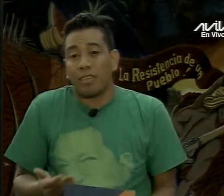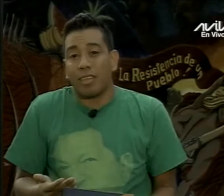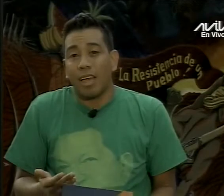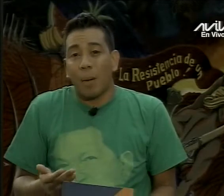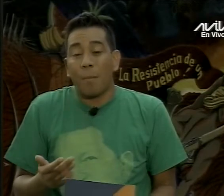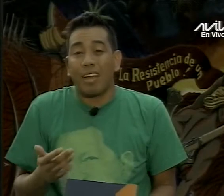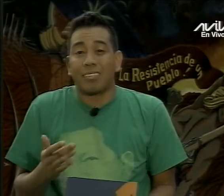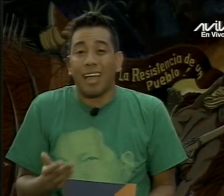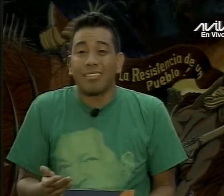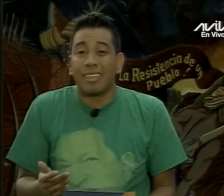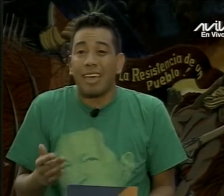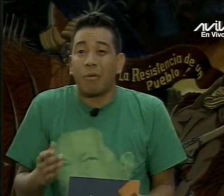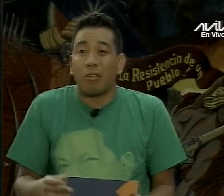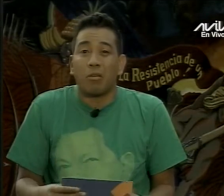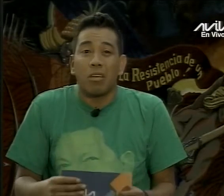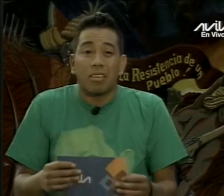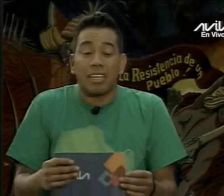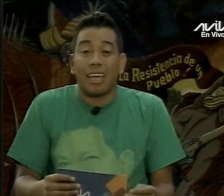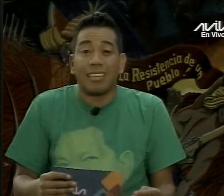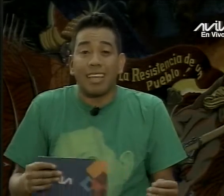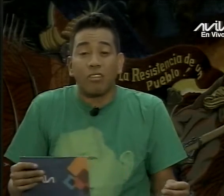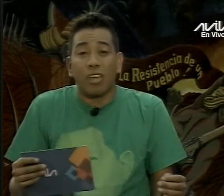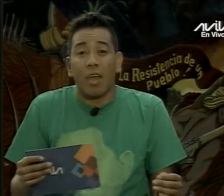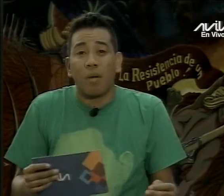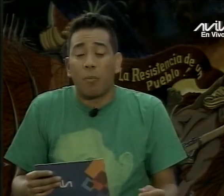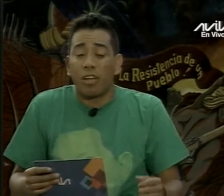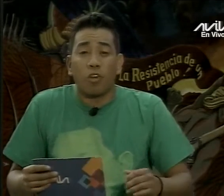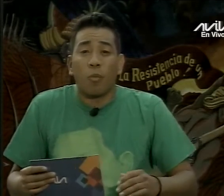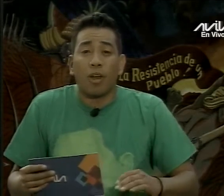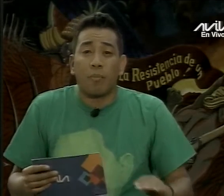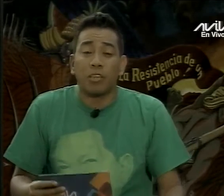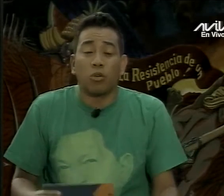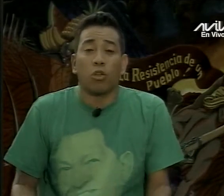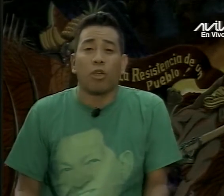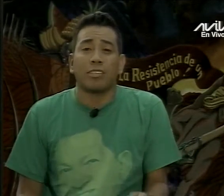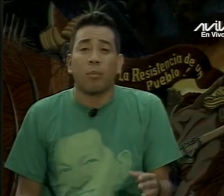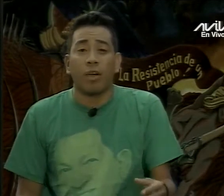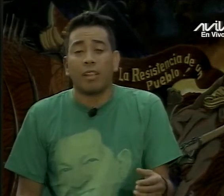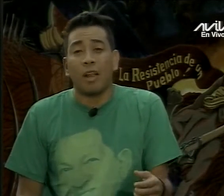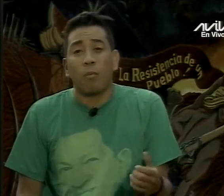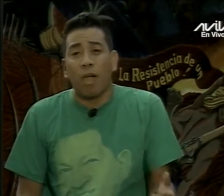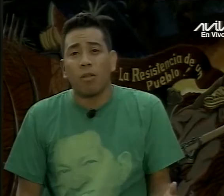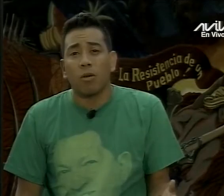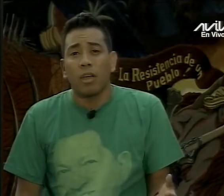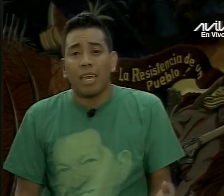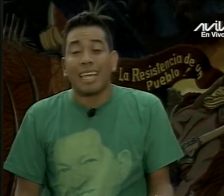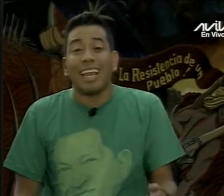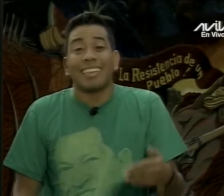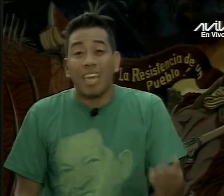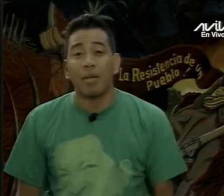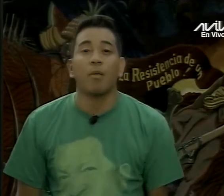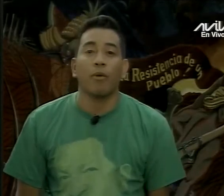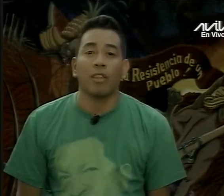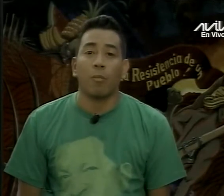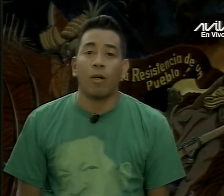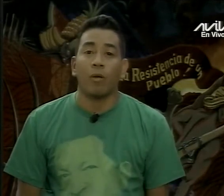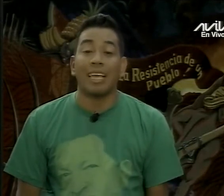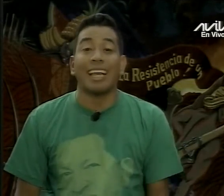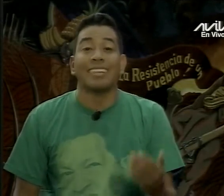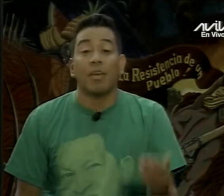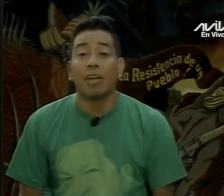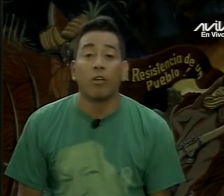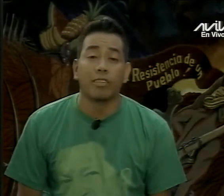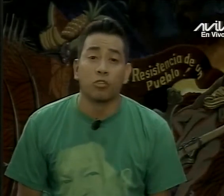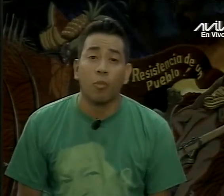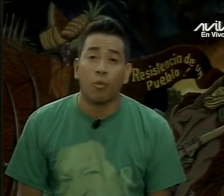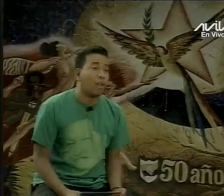punto de vista, bastante, bueno, satanizando y además poniéndolo por el piso, ese poder del pueblo? Es que le temen al poder del pueblo,